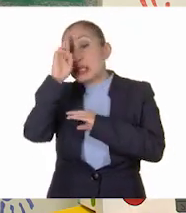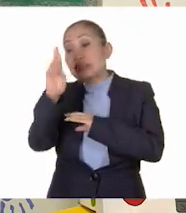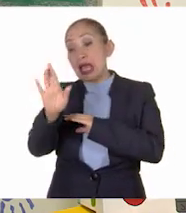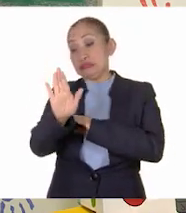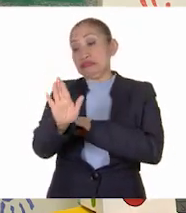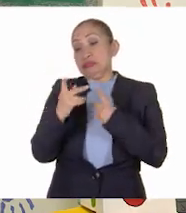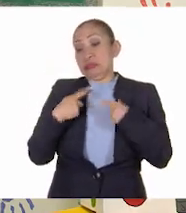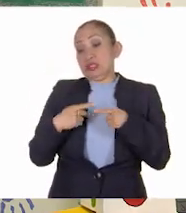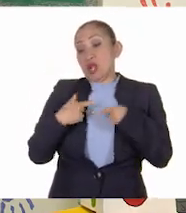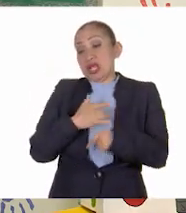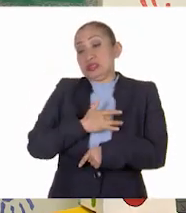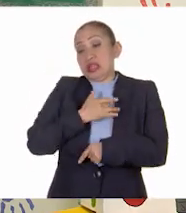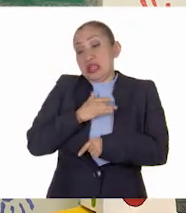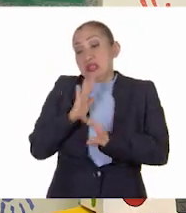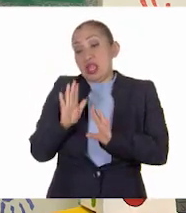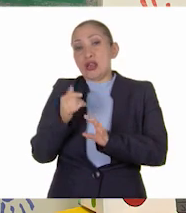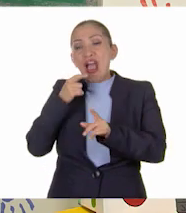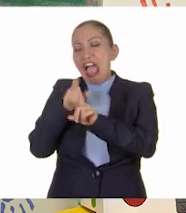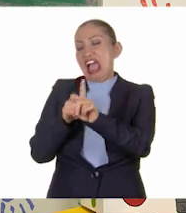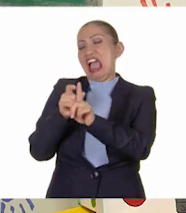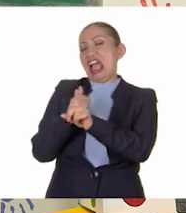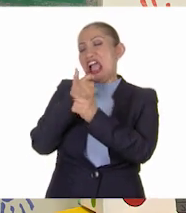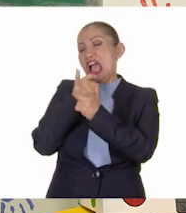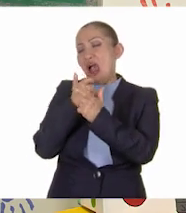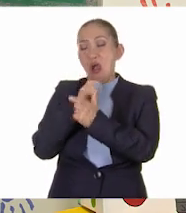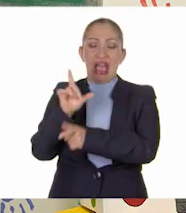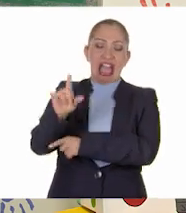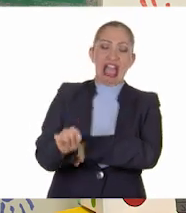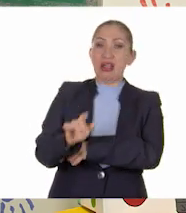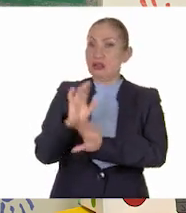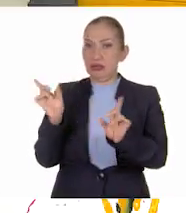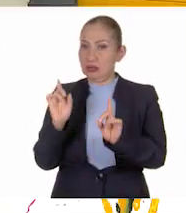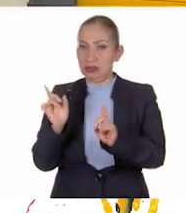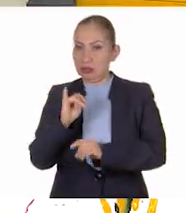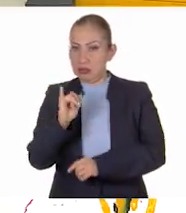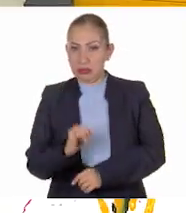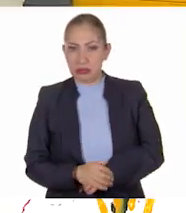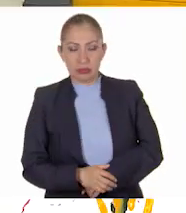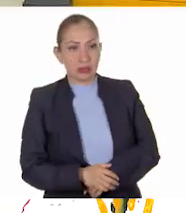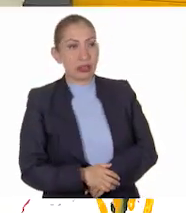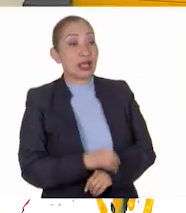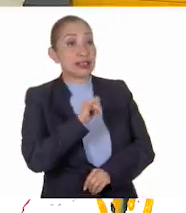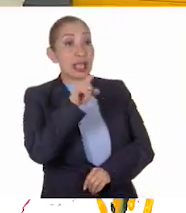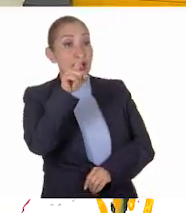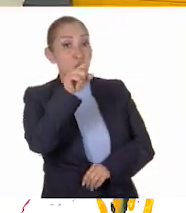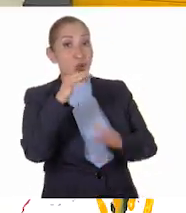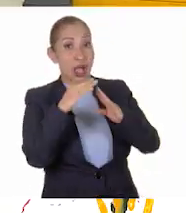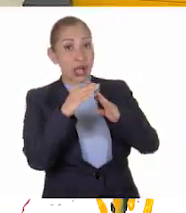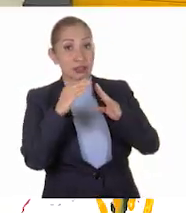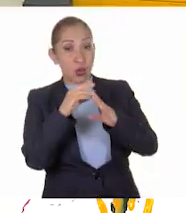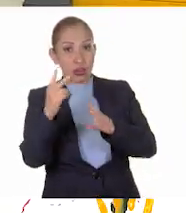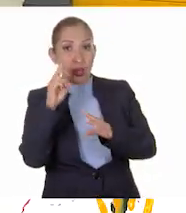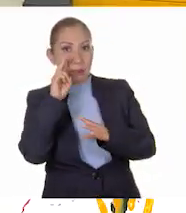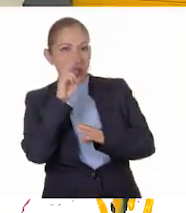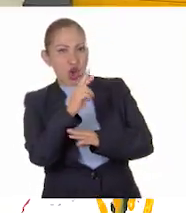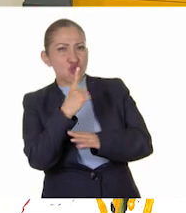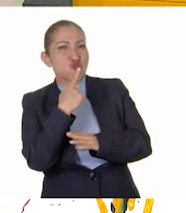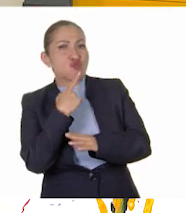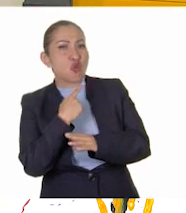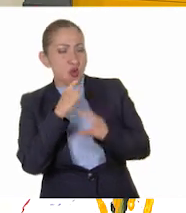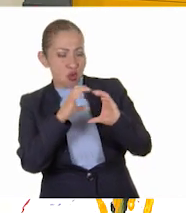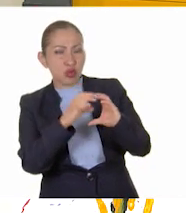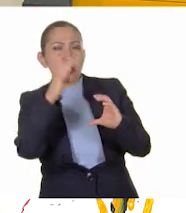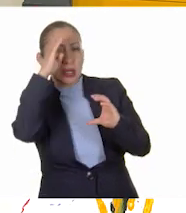emociones de otras personas y no burlarnos ni descalificarlas. Así es. Y allá en casa, cuando vieron el color rojo,